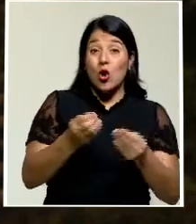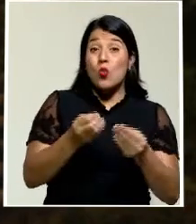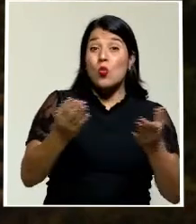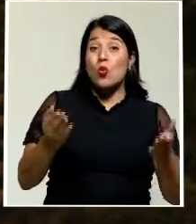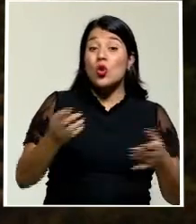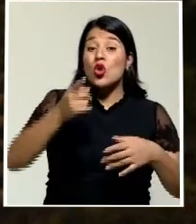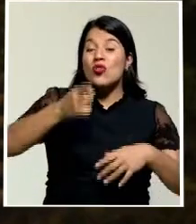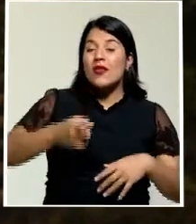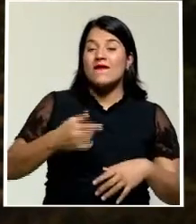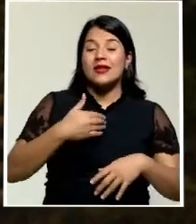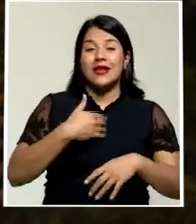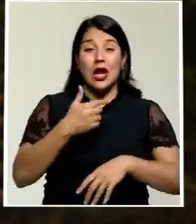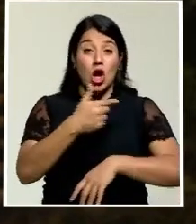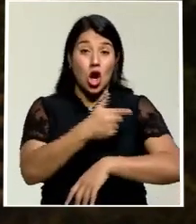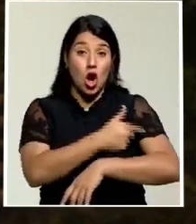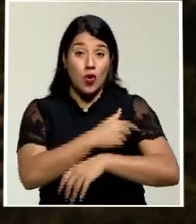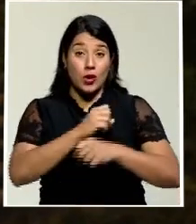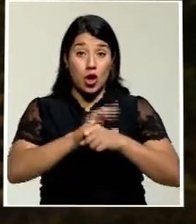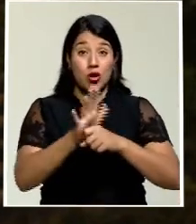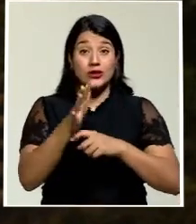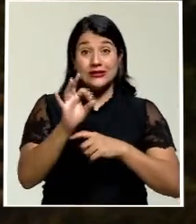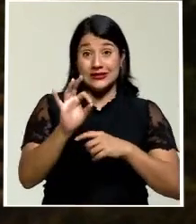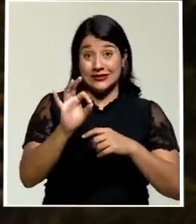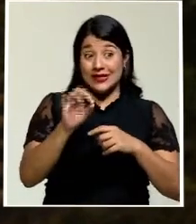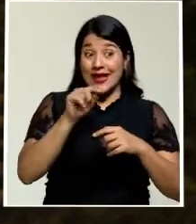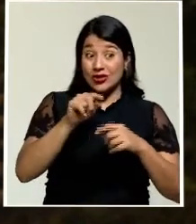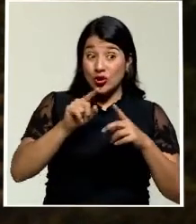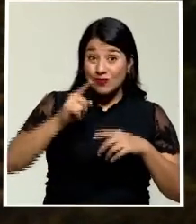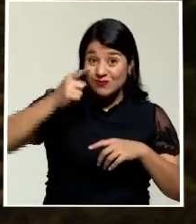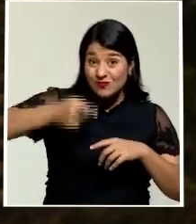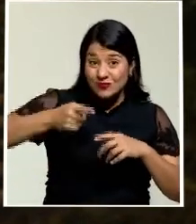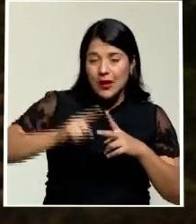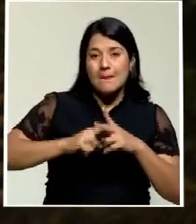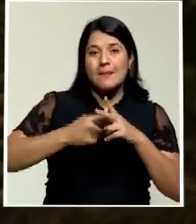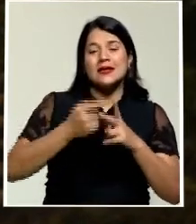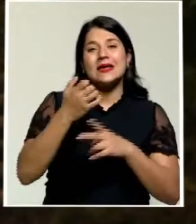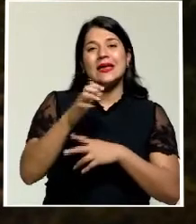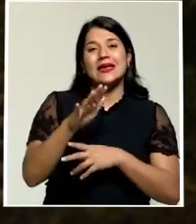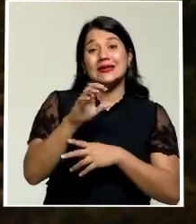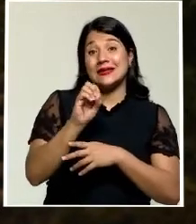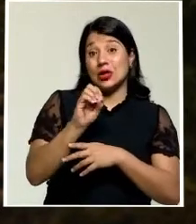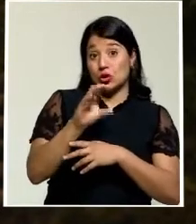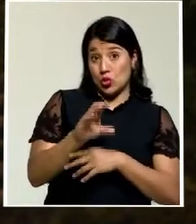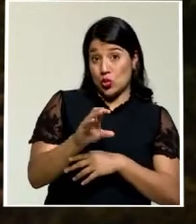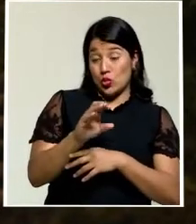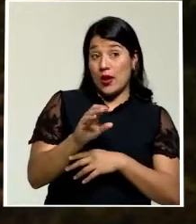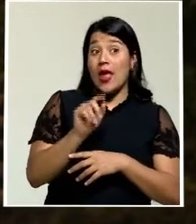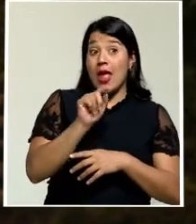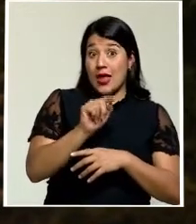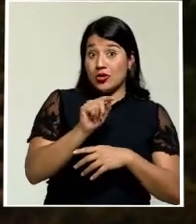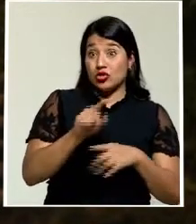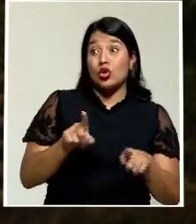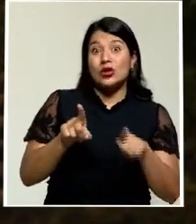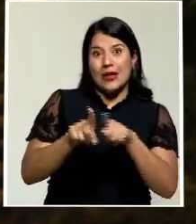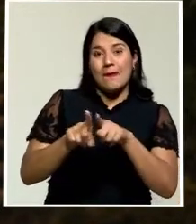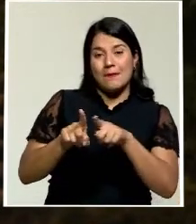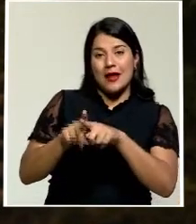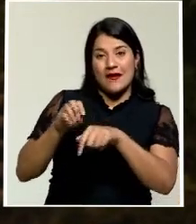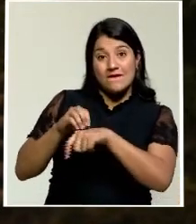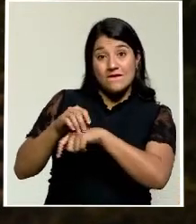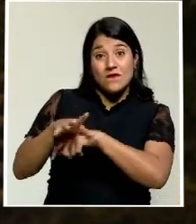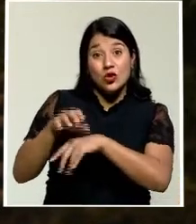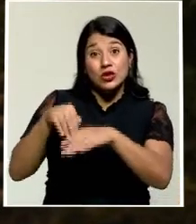partir del 15 de octubre ha llegado también a tener una repercusión en la Asamblea Legislativa. Y es que el